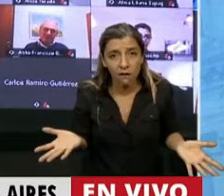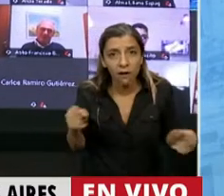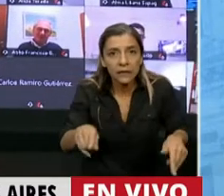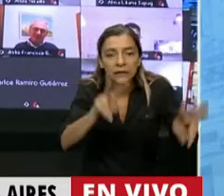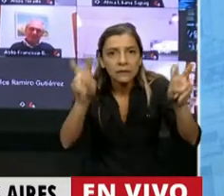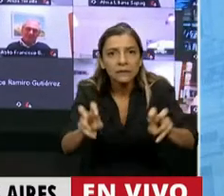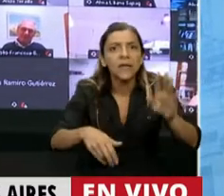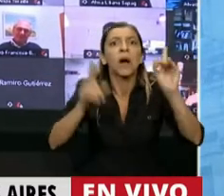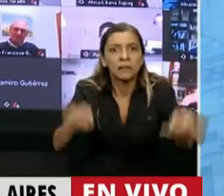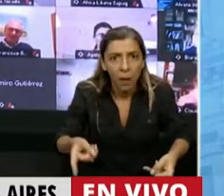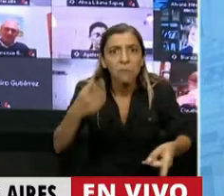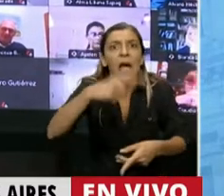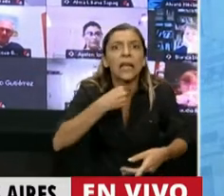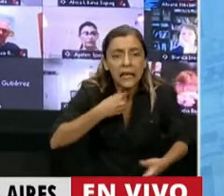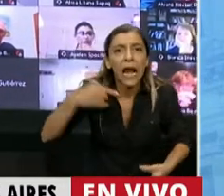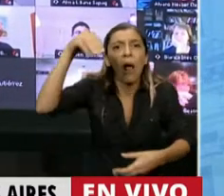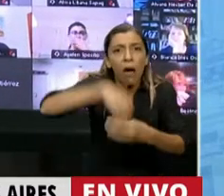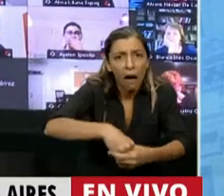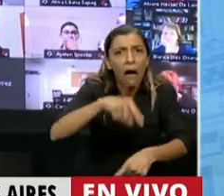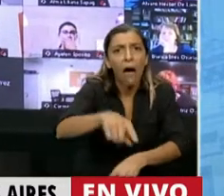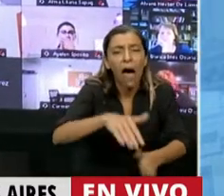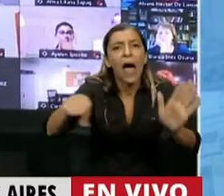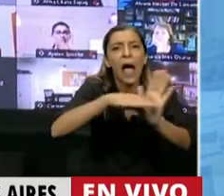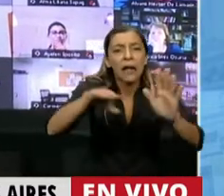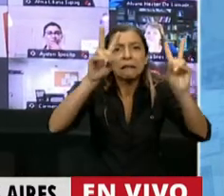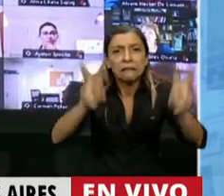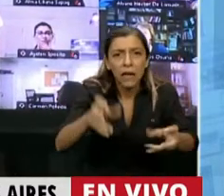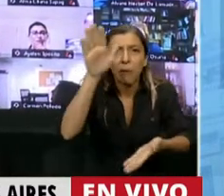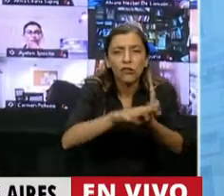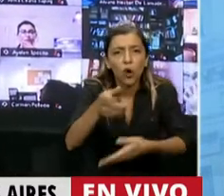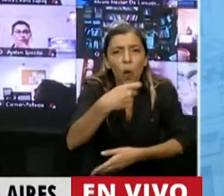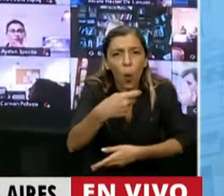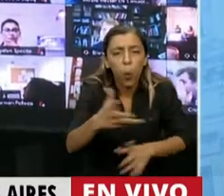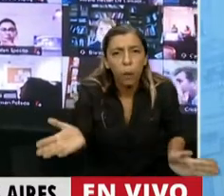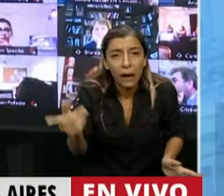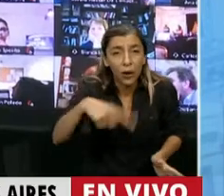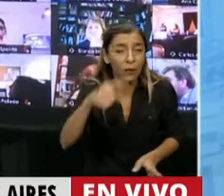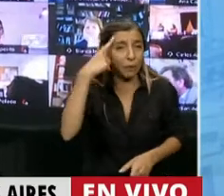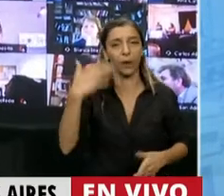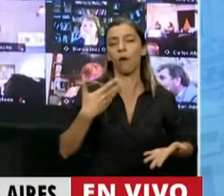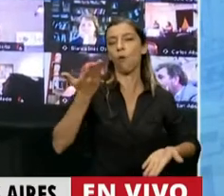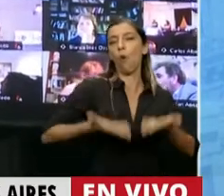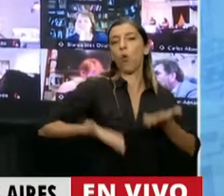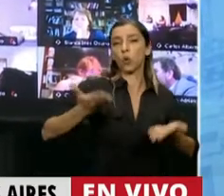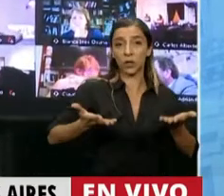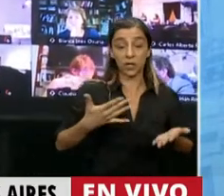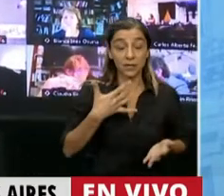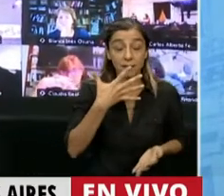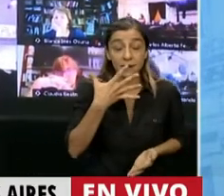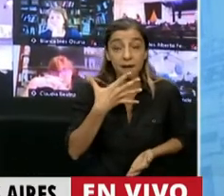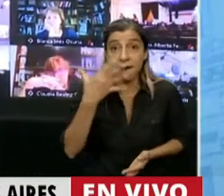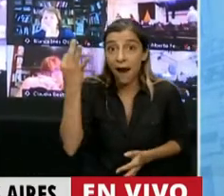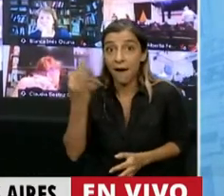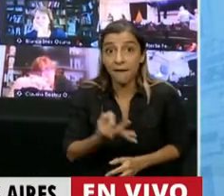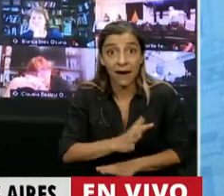gran saqueo a los jubilados y lo quieren presentar como un acto de justicia, es una verdadera